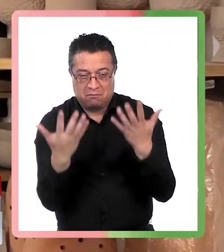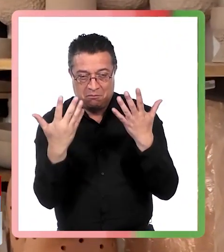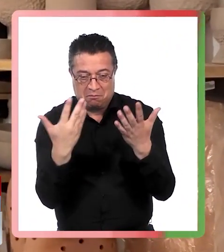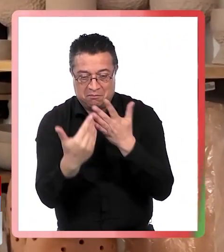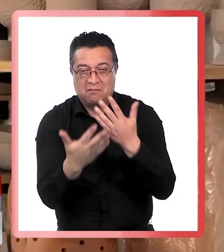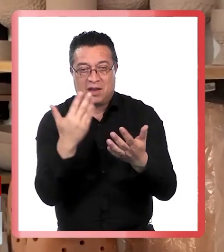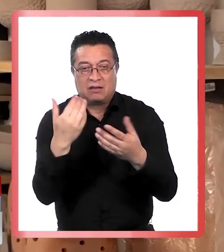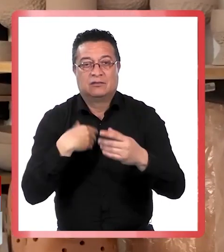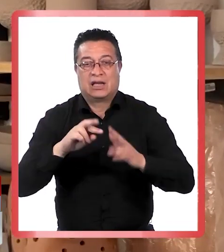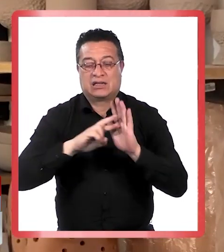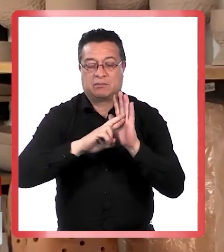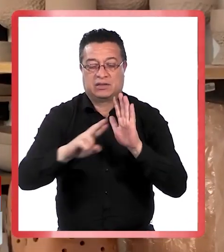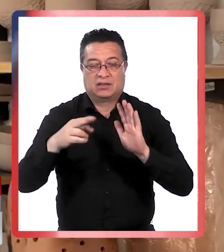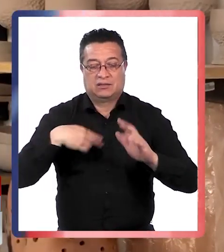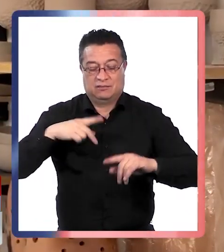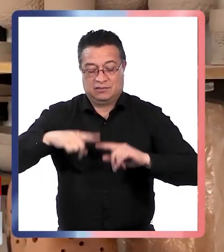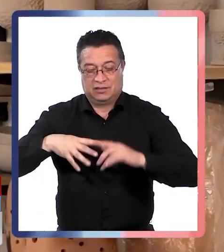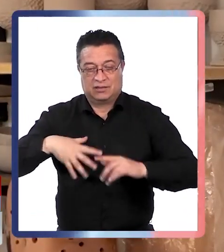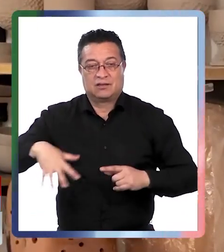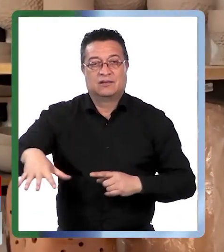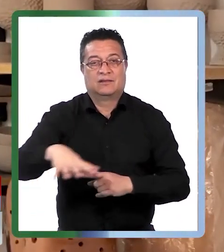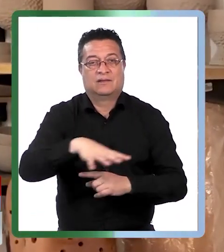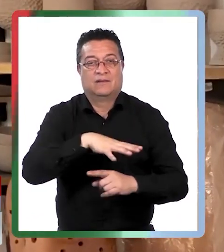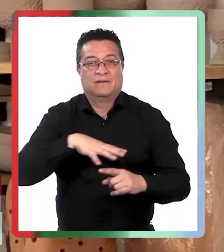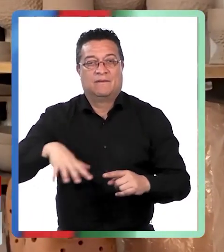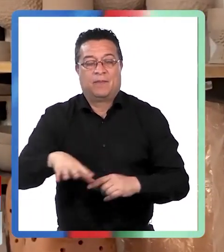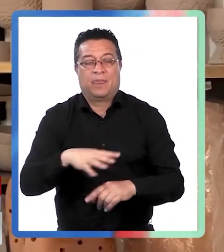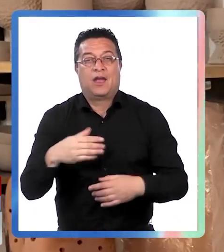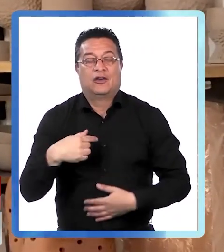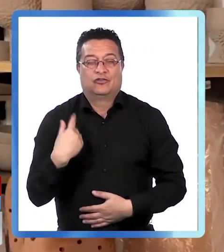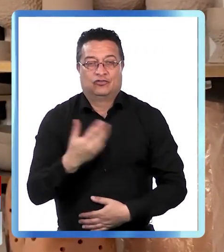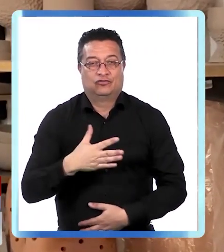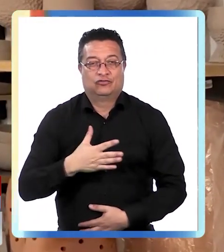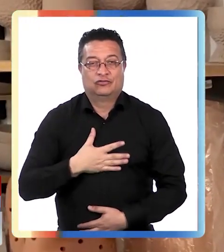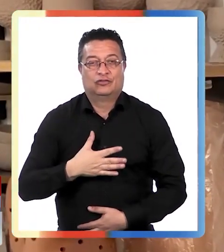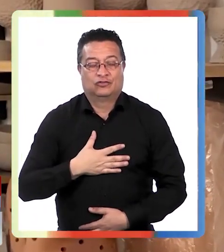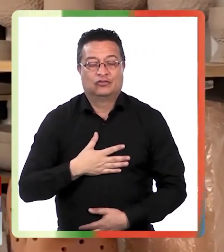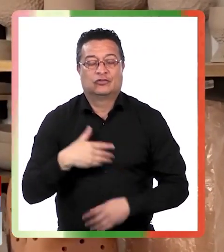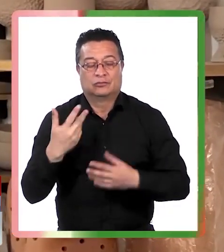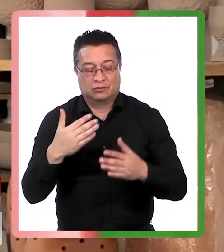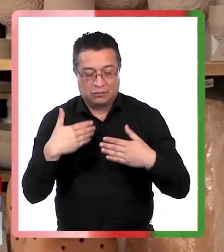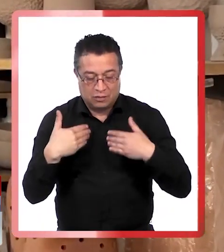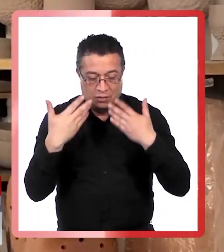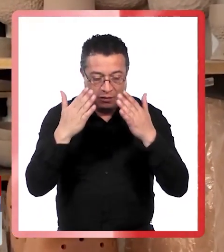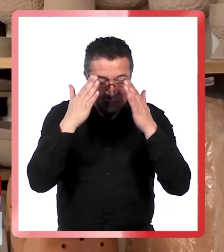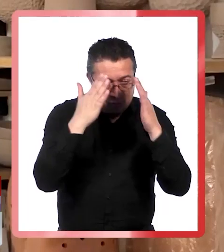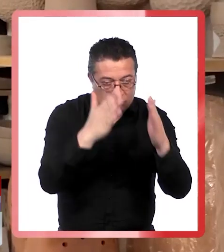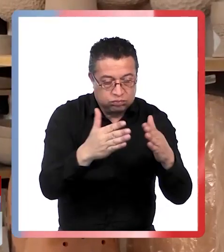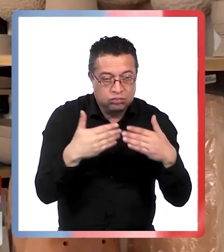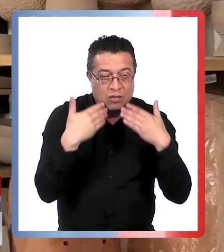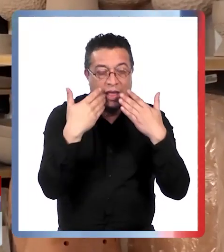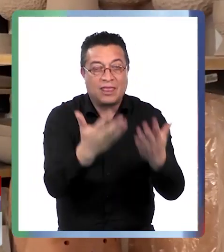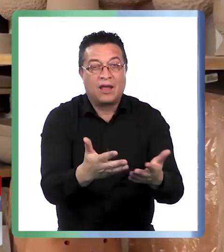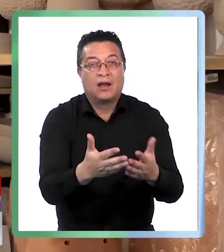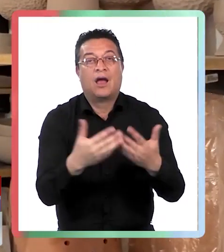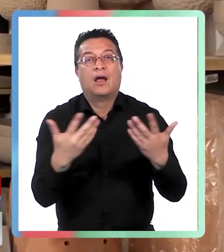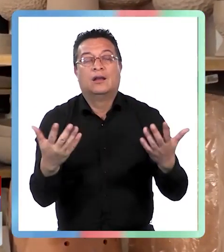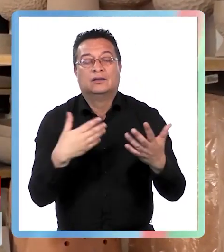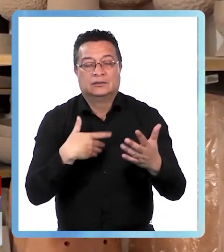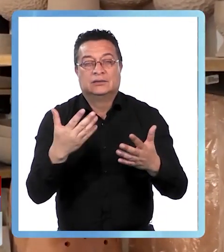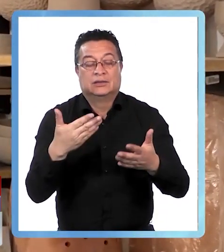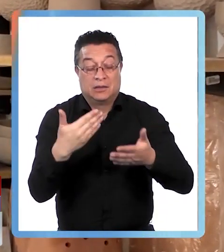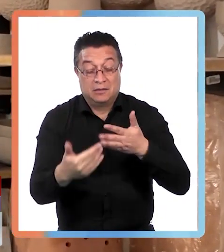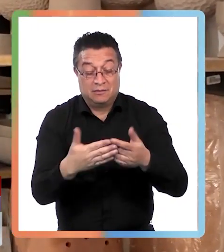representando nuestro territorio estamos volcando en